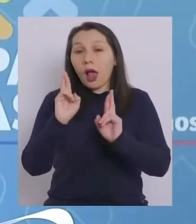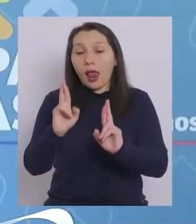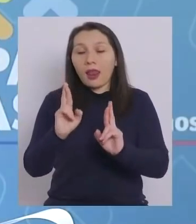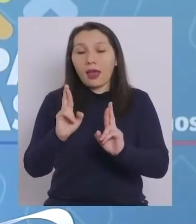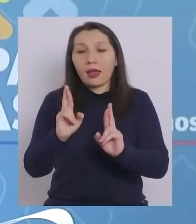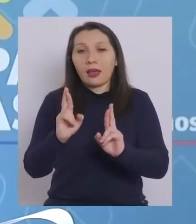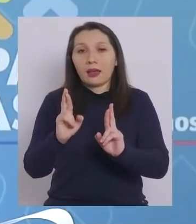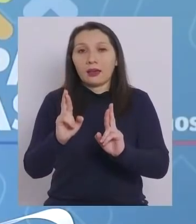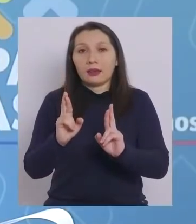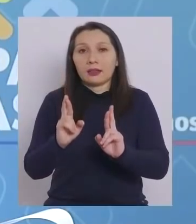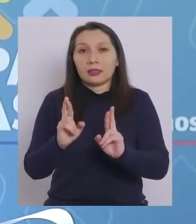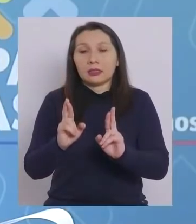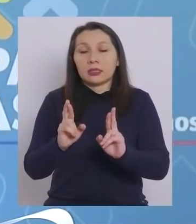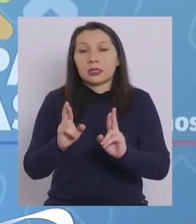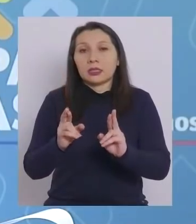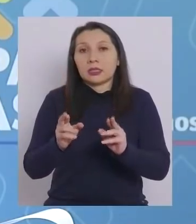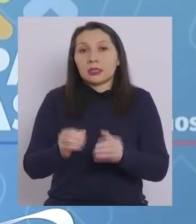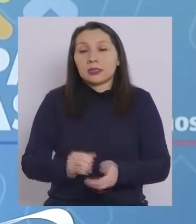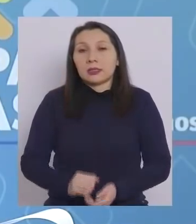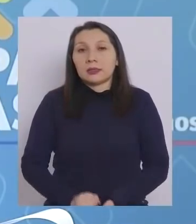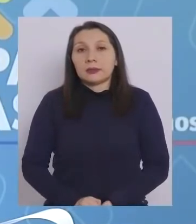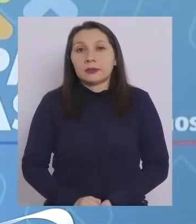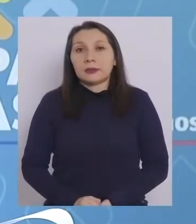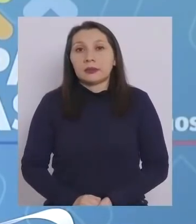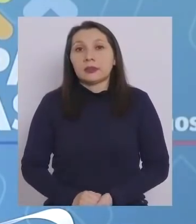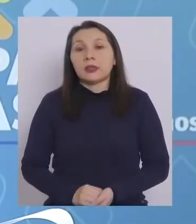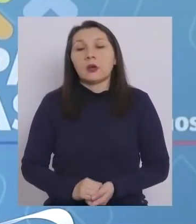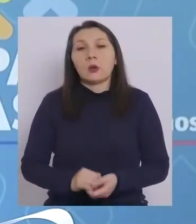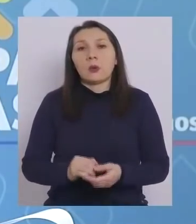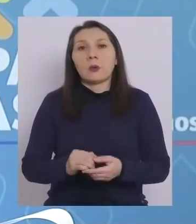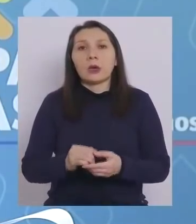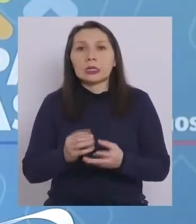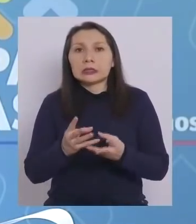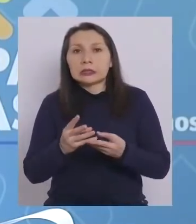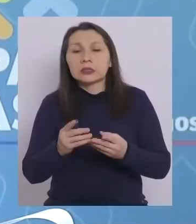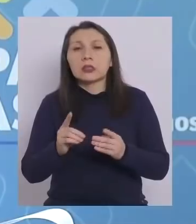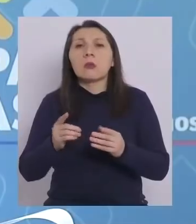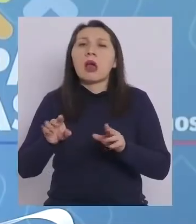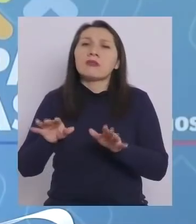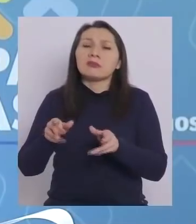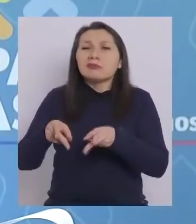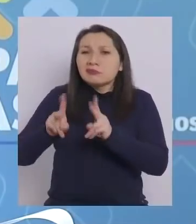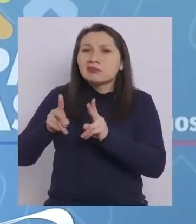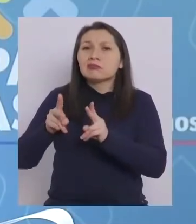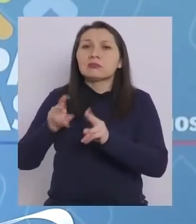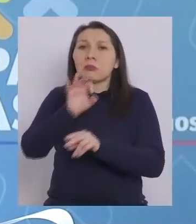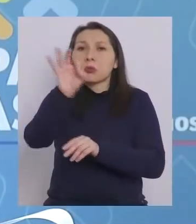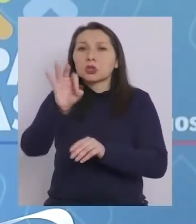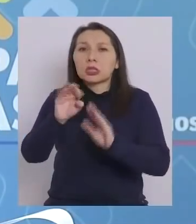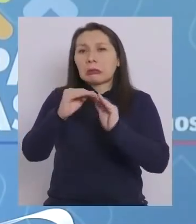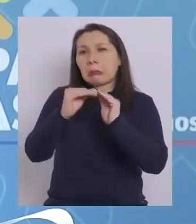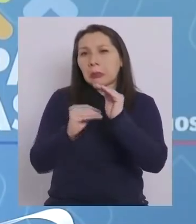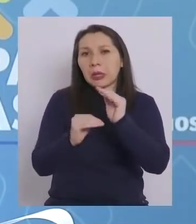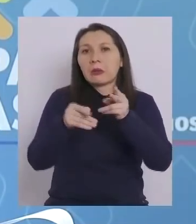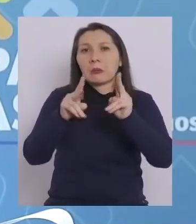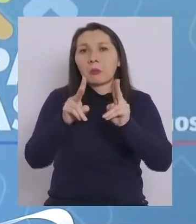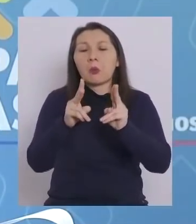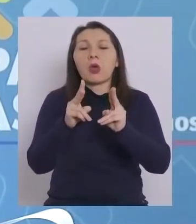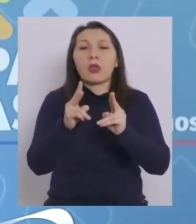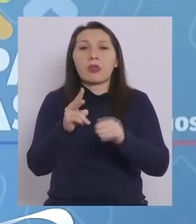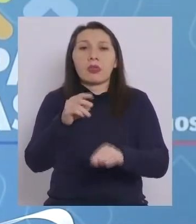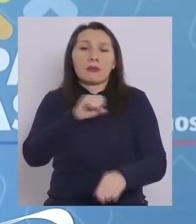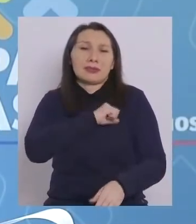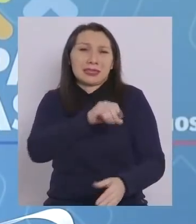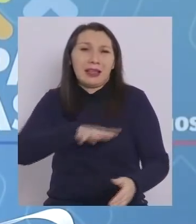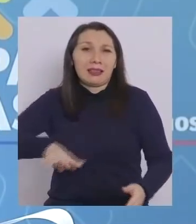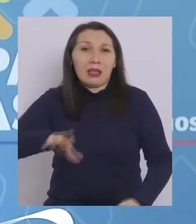se relativice, cosa que no vamos a hacer, el porcentaje de vacunación con segunda dosis para que la región